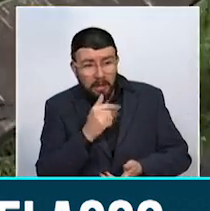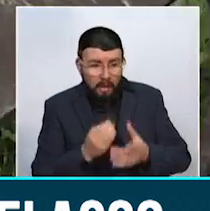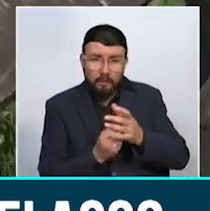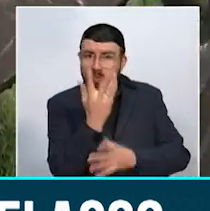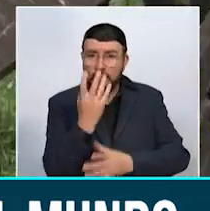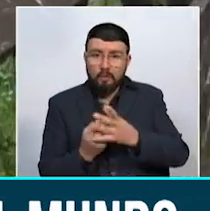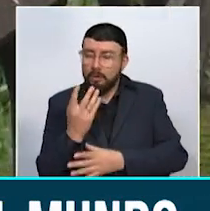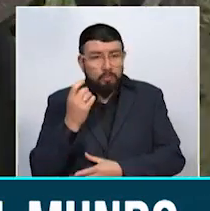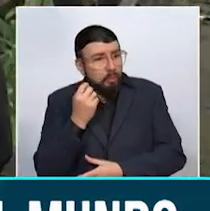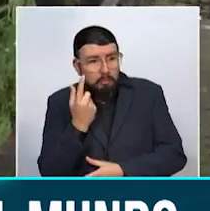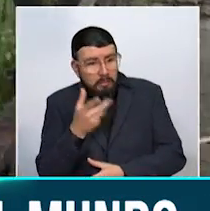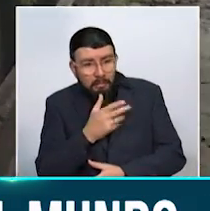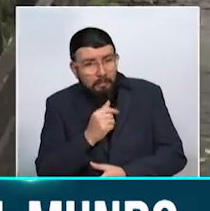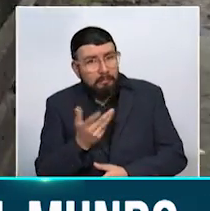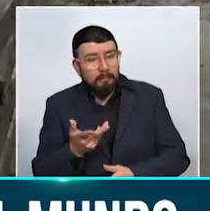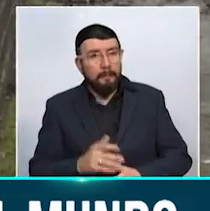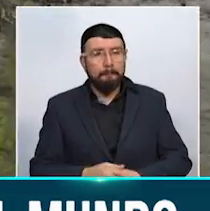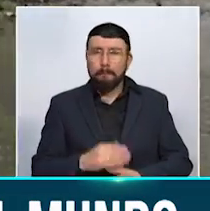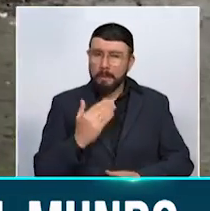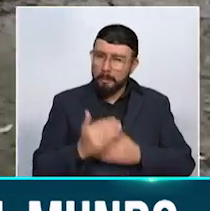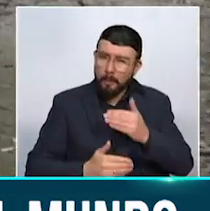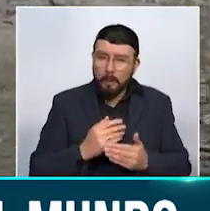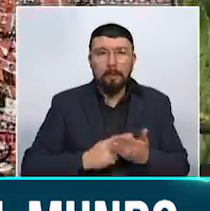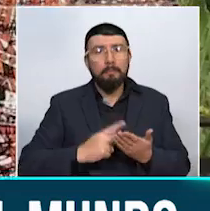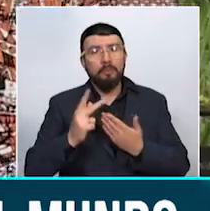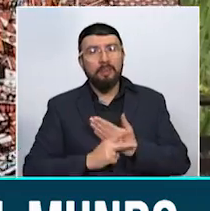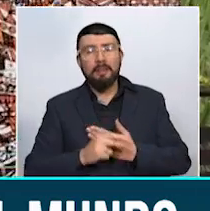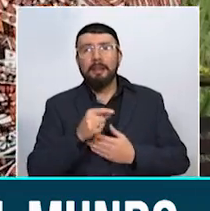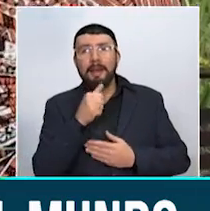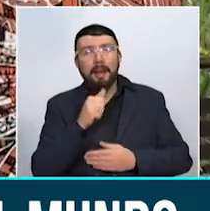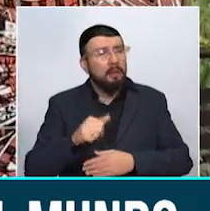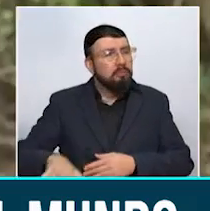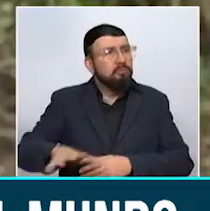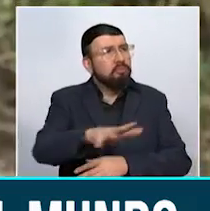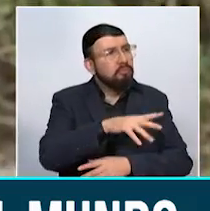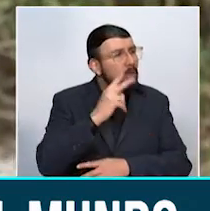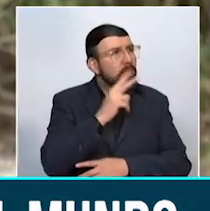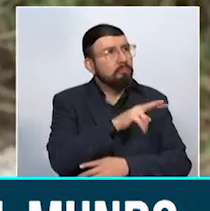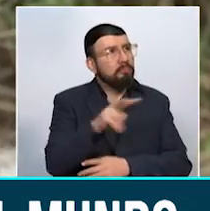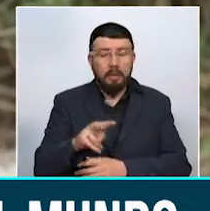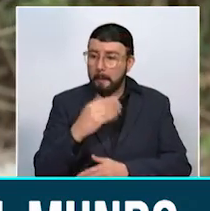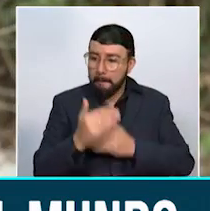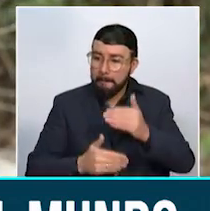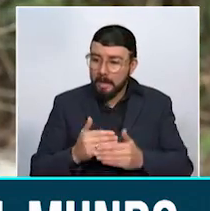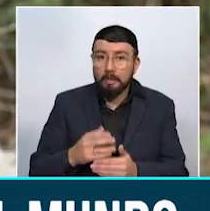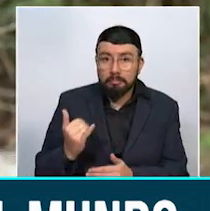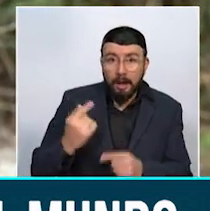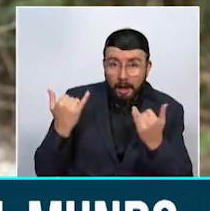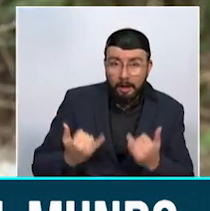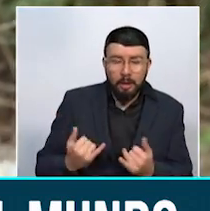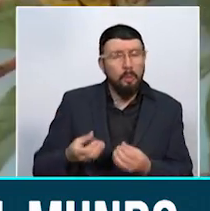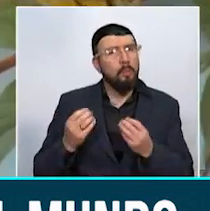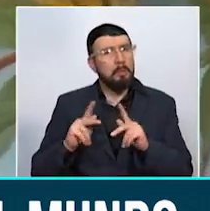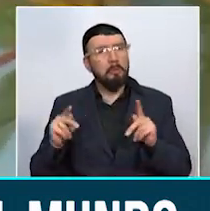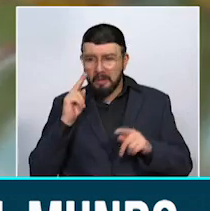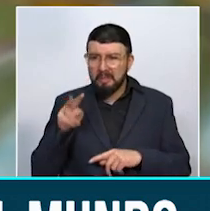El proyecto se encuentra en la fase de recuperación de malecones y la plazoleta del Sesquicentenario. Seguramente a estas alturas muchos ya han visto